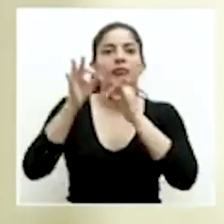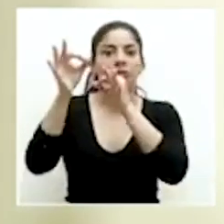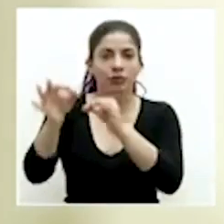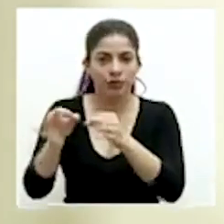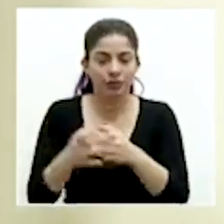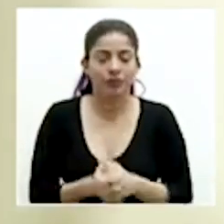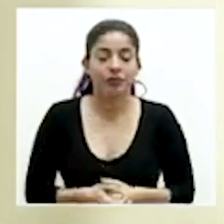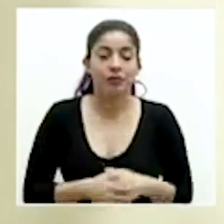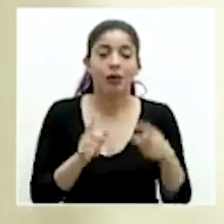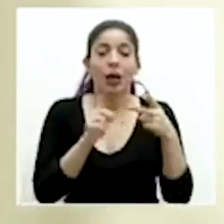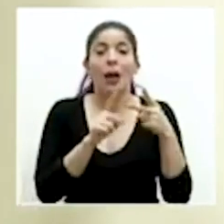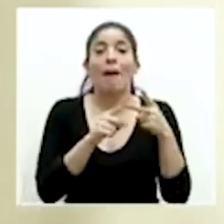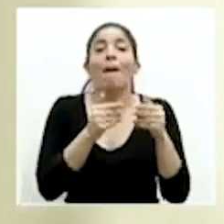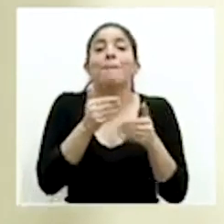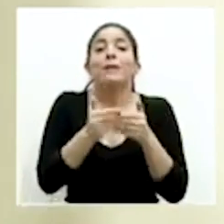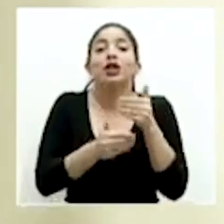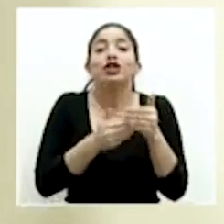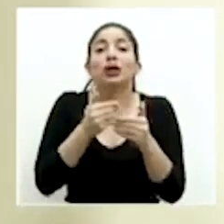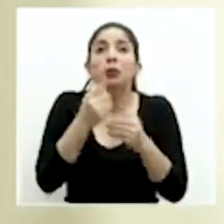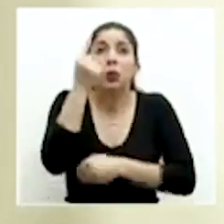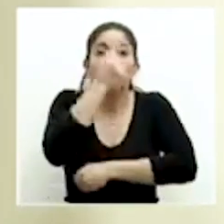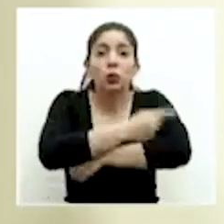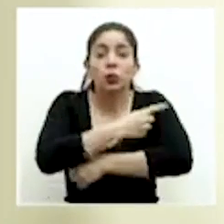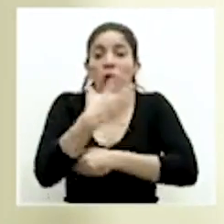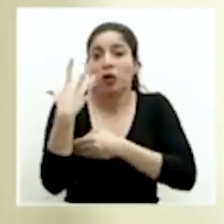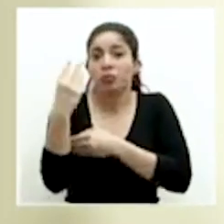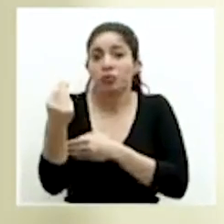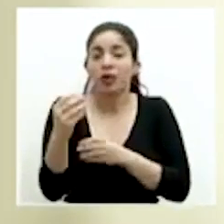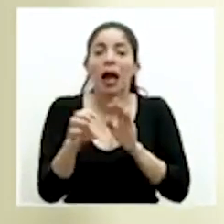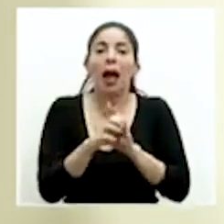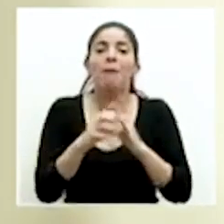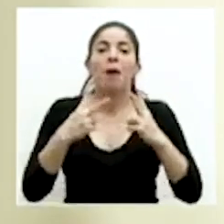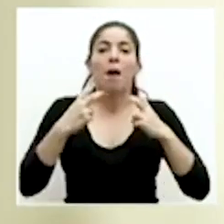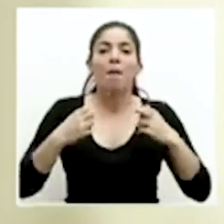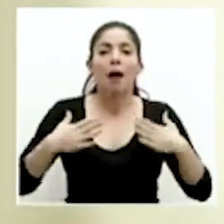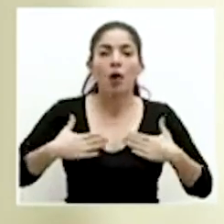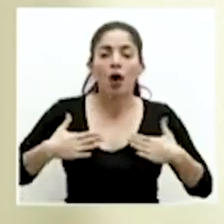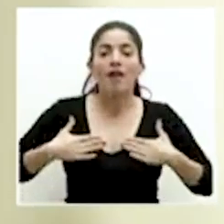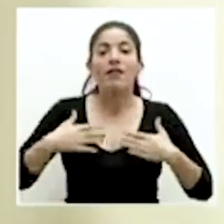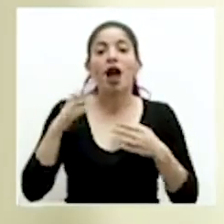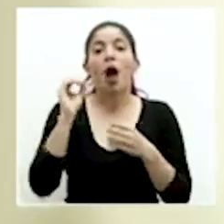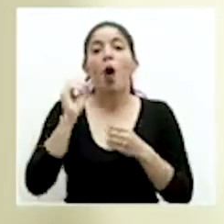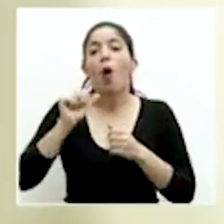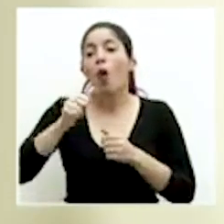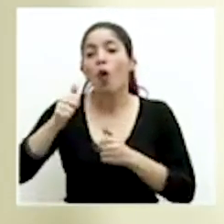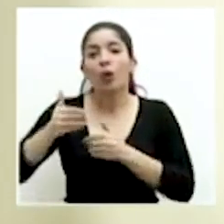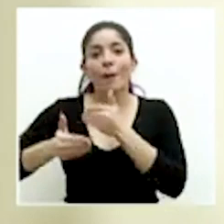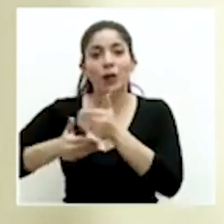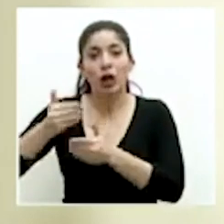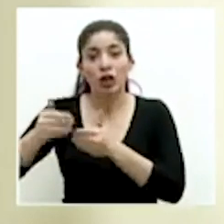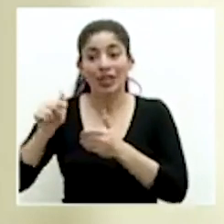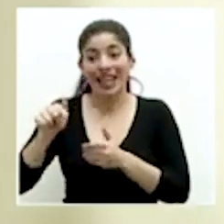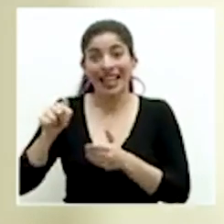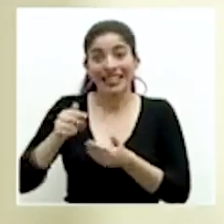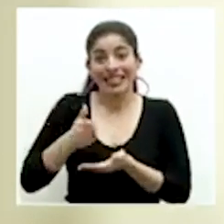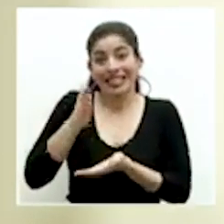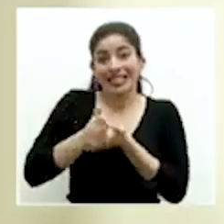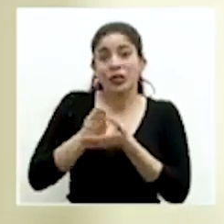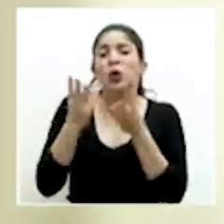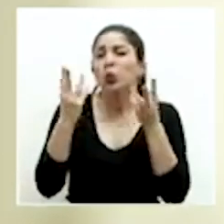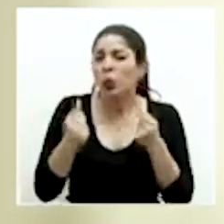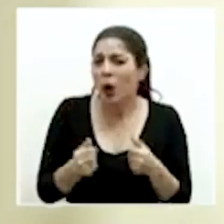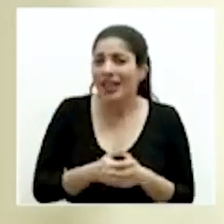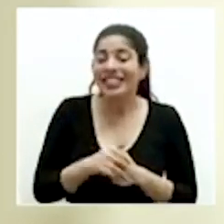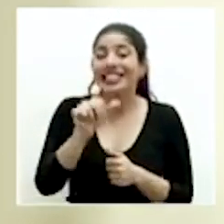En procedimientos ambulatorios, que pueden incluir mamografías y todo tipo de procedimientos, se han dejado de hacer